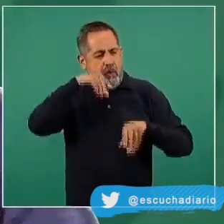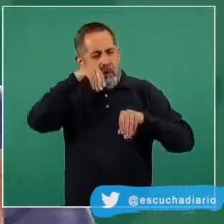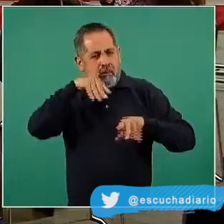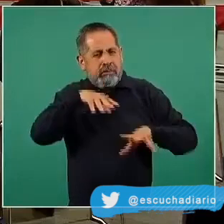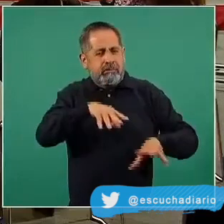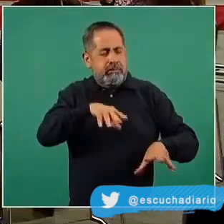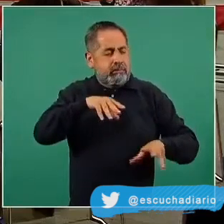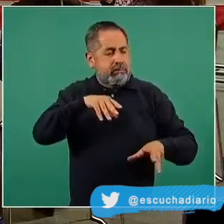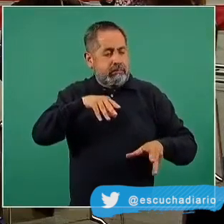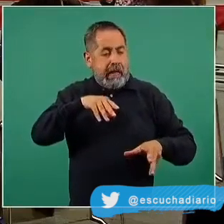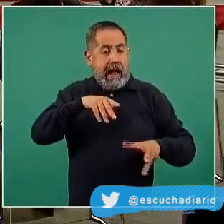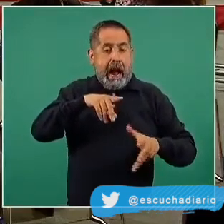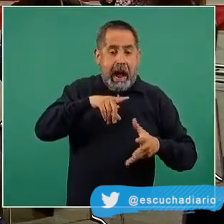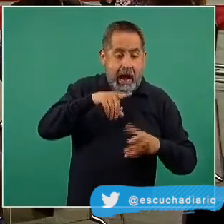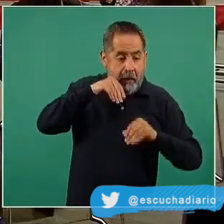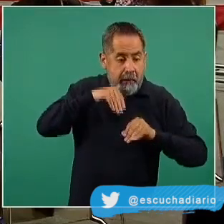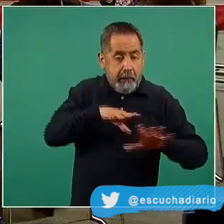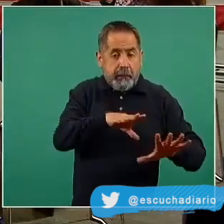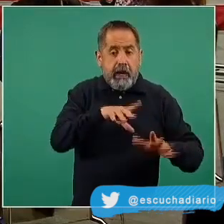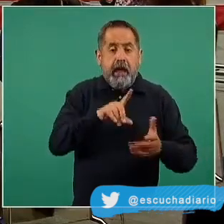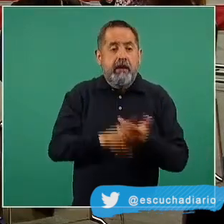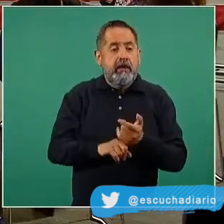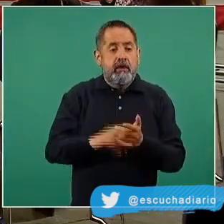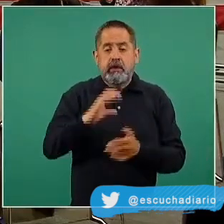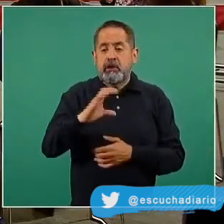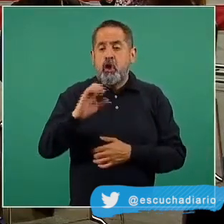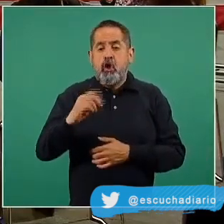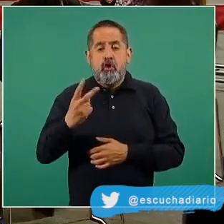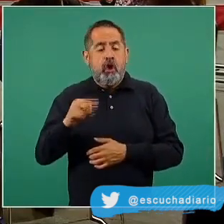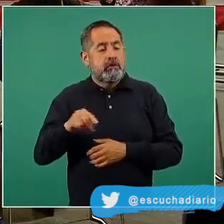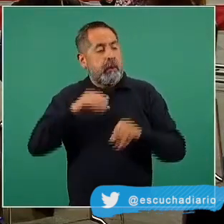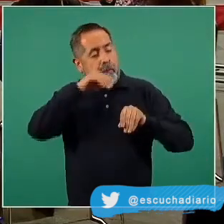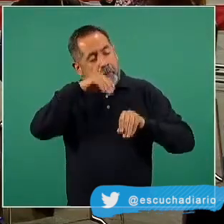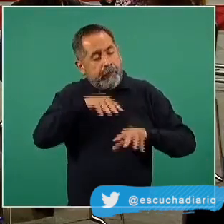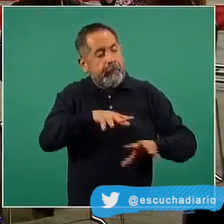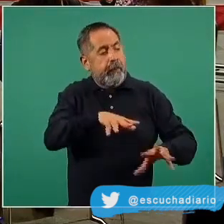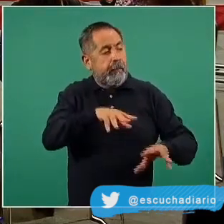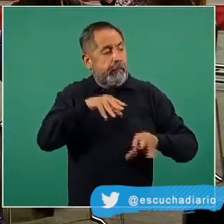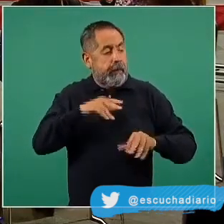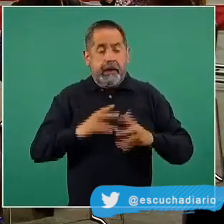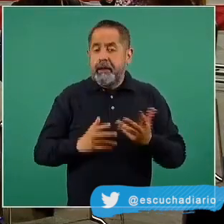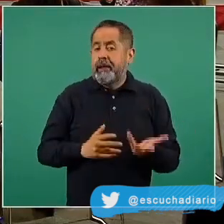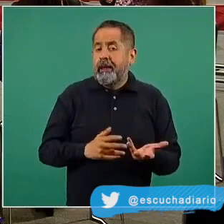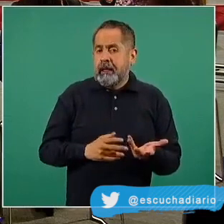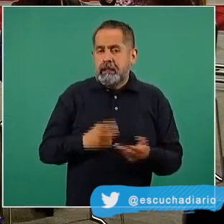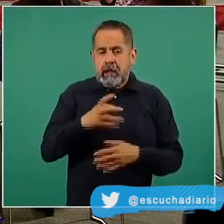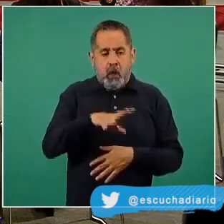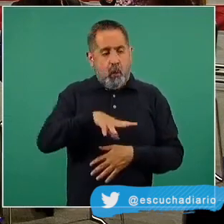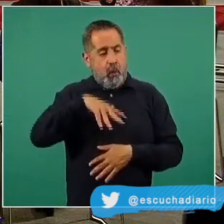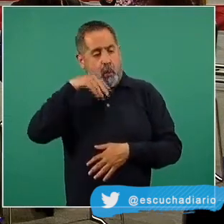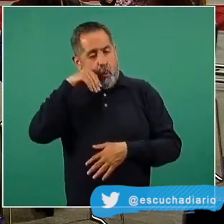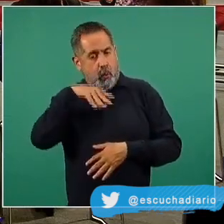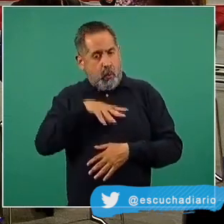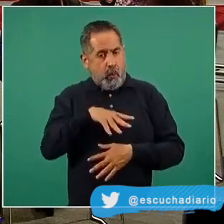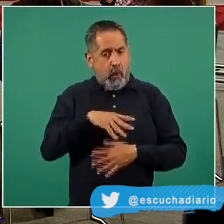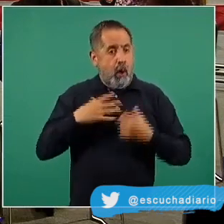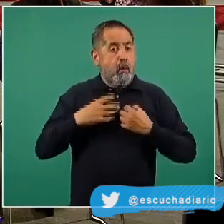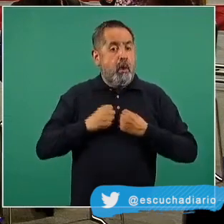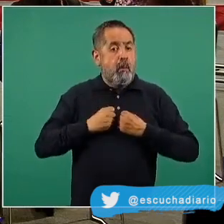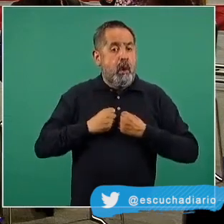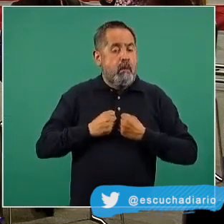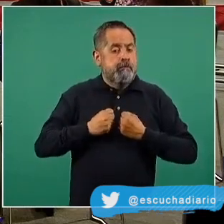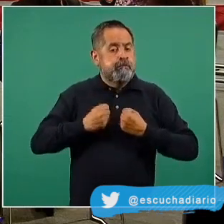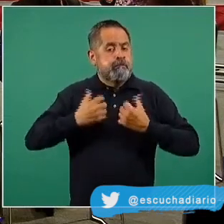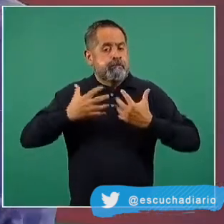gran cantidad de dióxido de carbono que se libera desde el organismo. Para lograr hacer esto, necesitan moverse